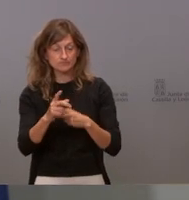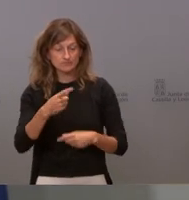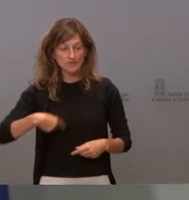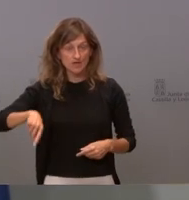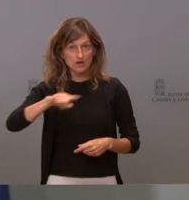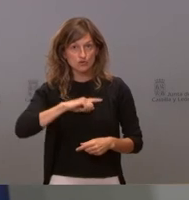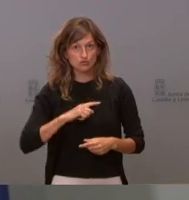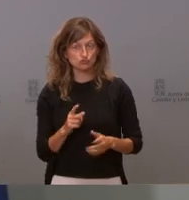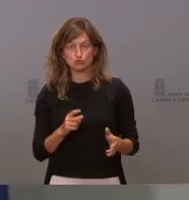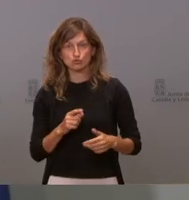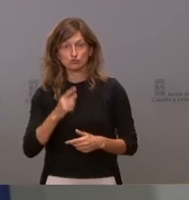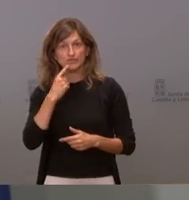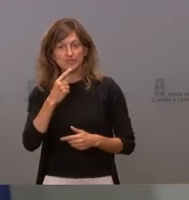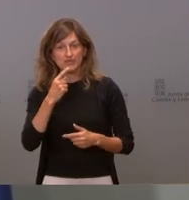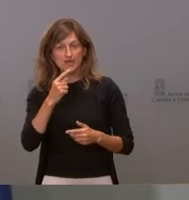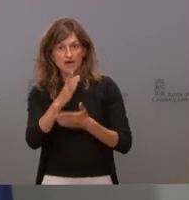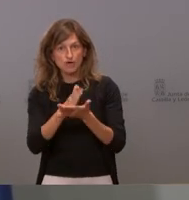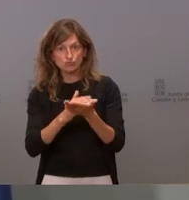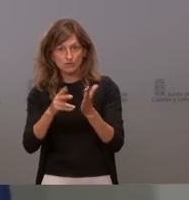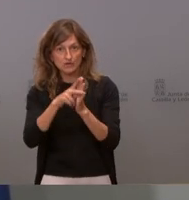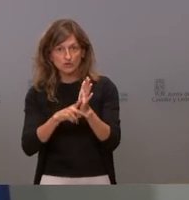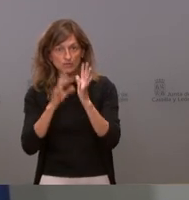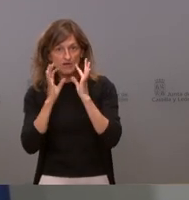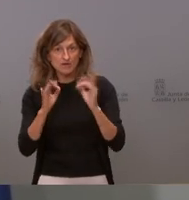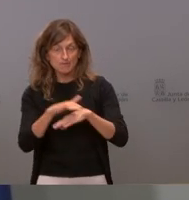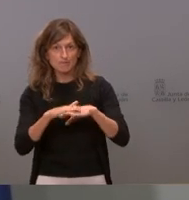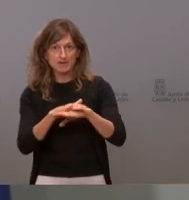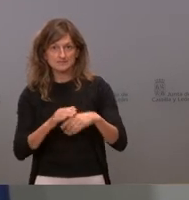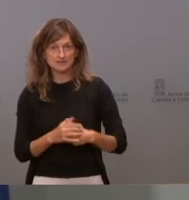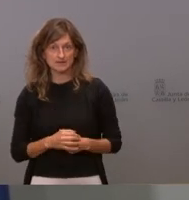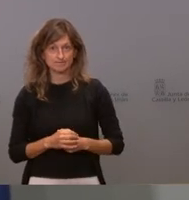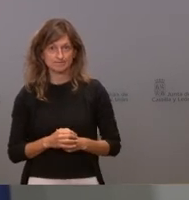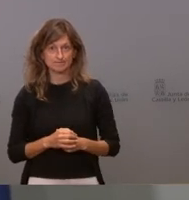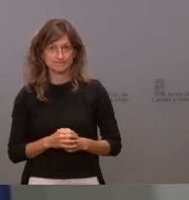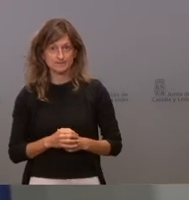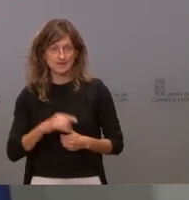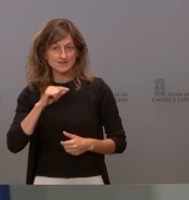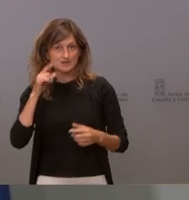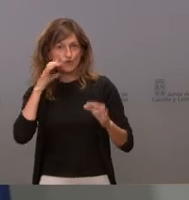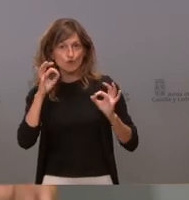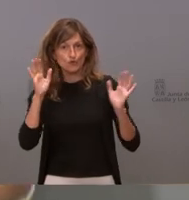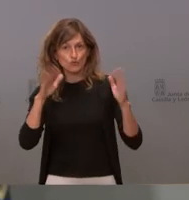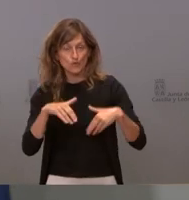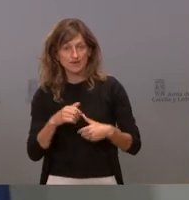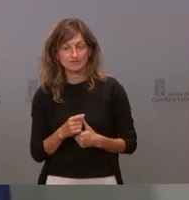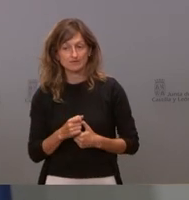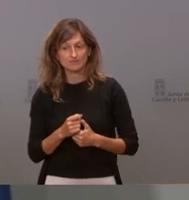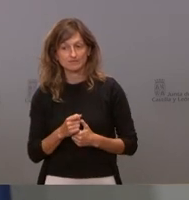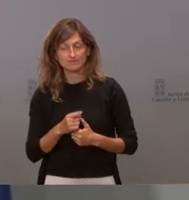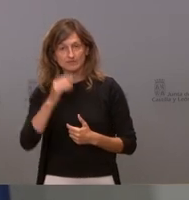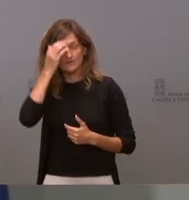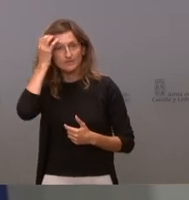regular desde una norma autonómica derechos fundamentales eso no tendría sentido por lo tanto ahí estamos muertos